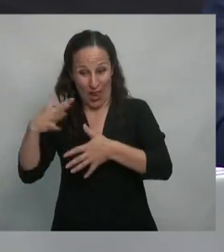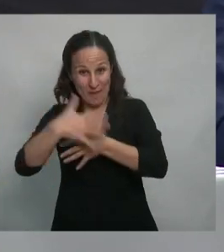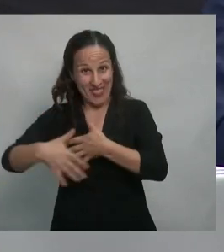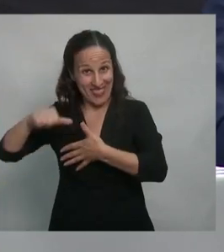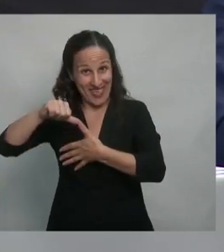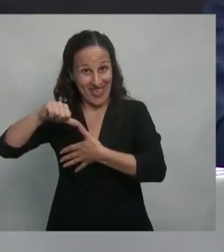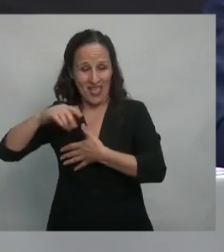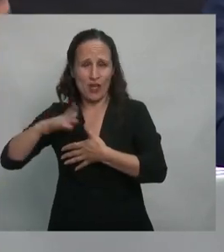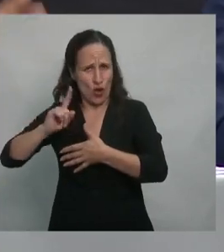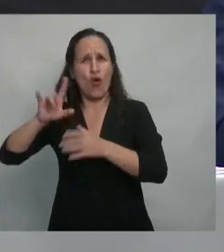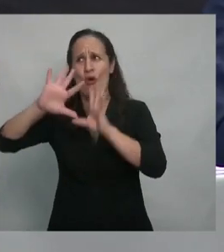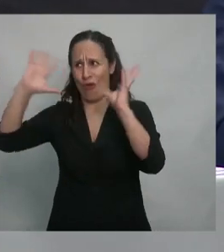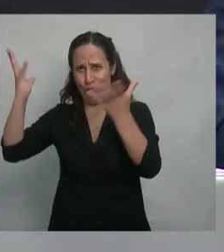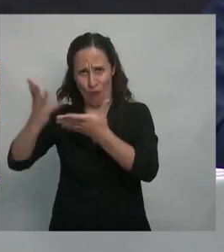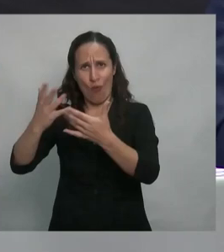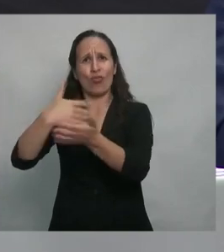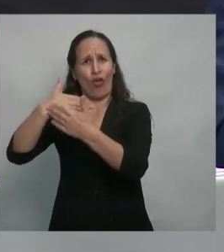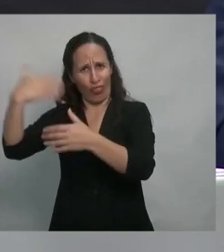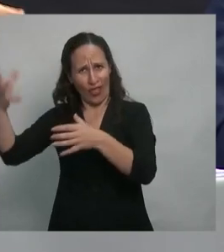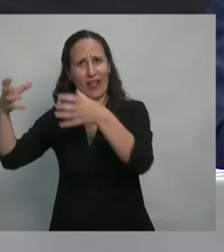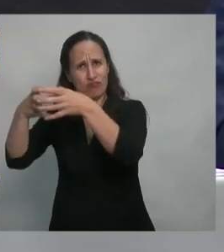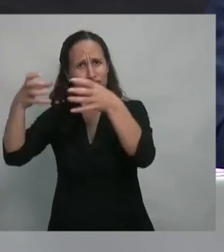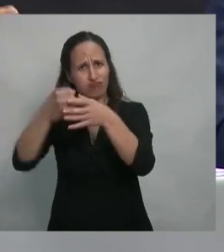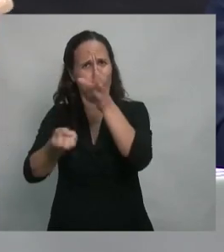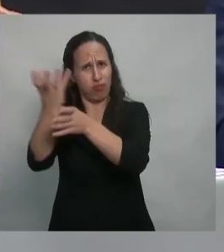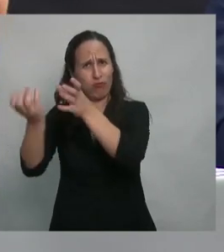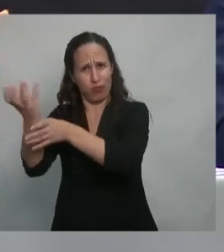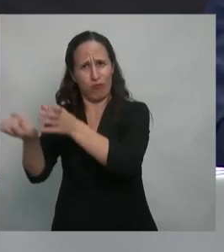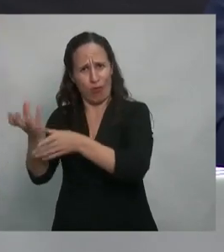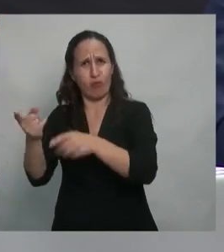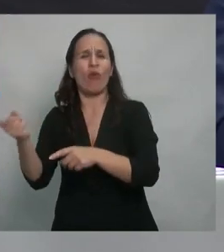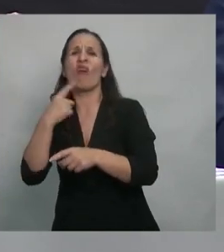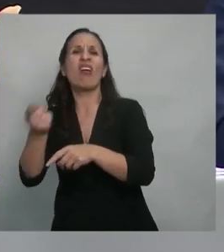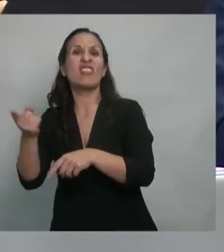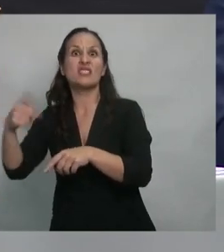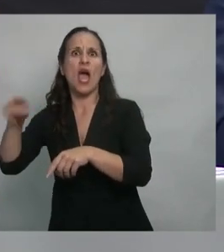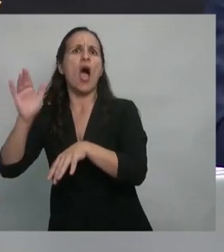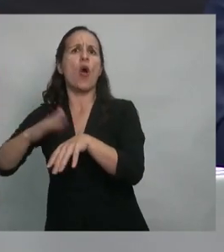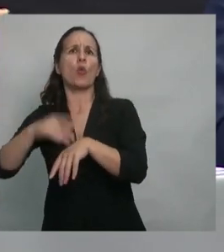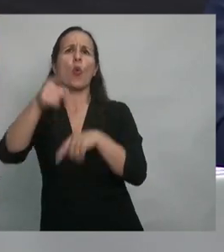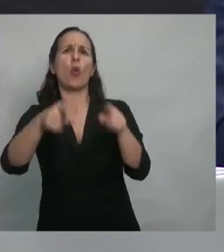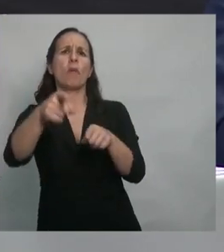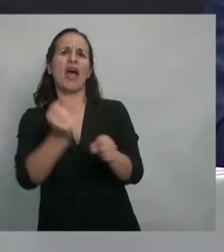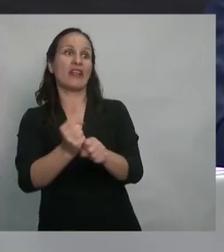mundo, que comienzan a culpar a otros de la falta de trabajo,